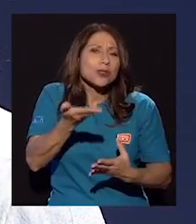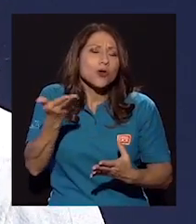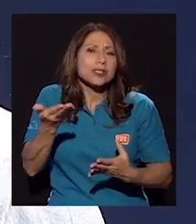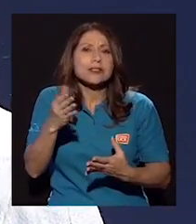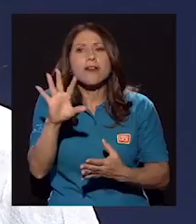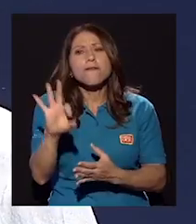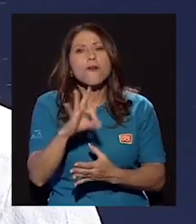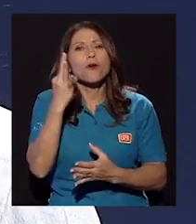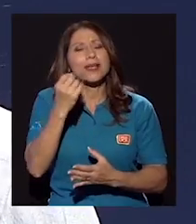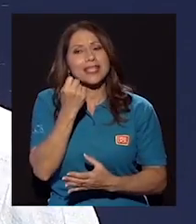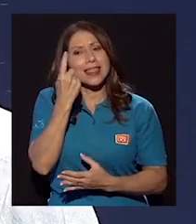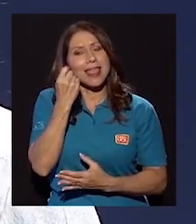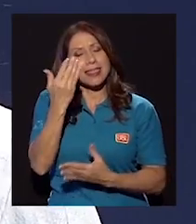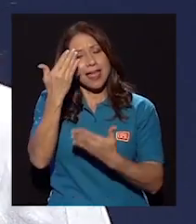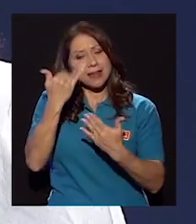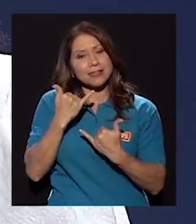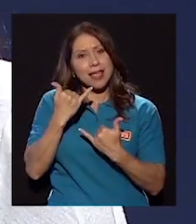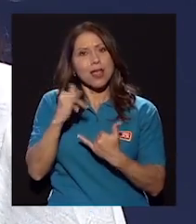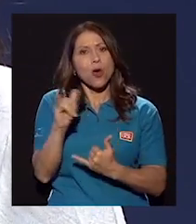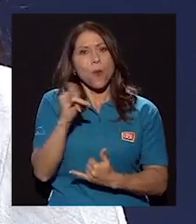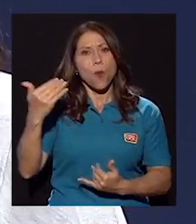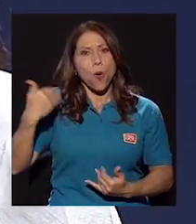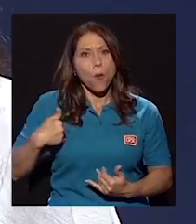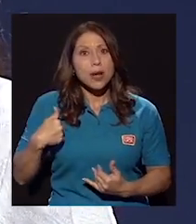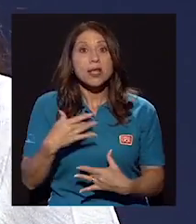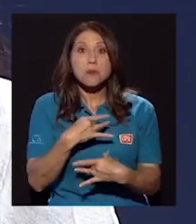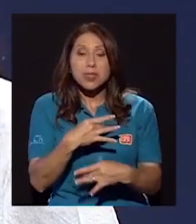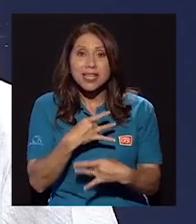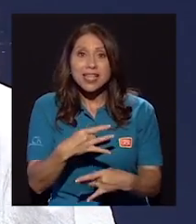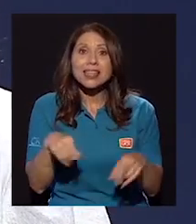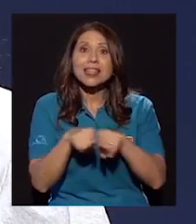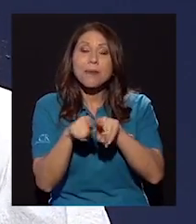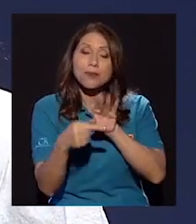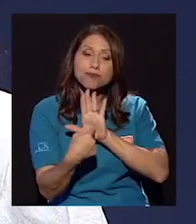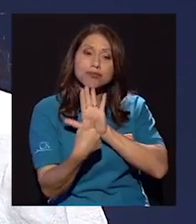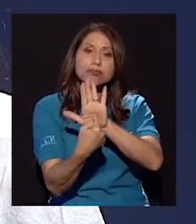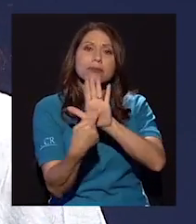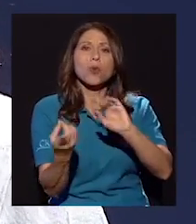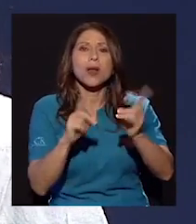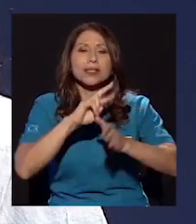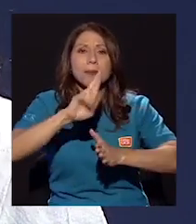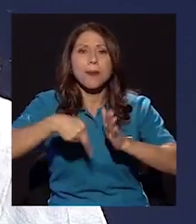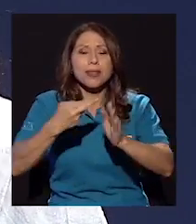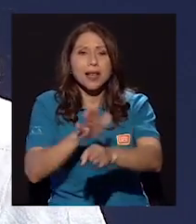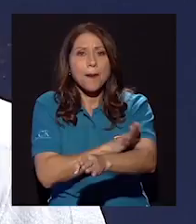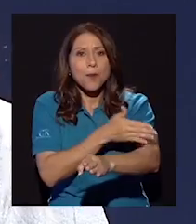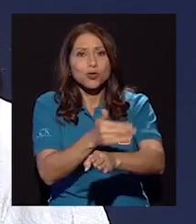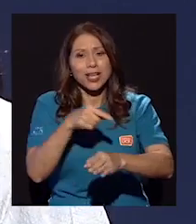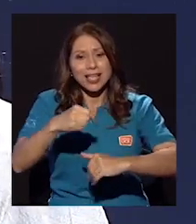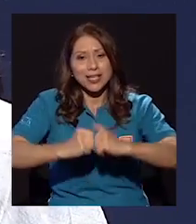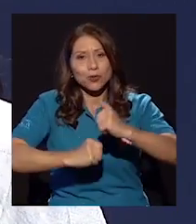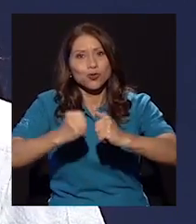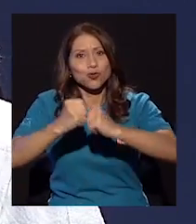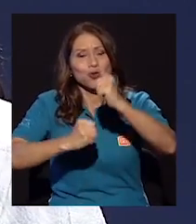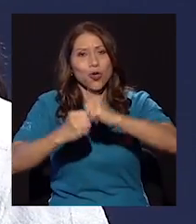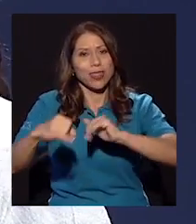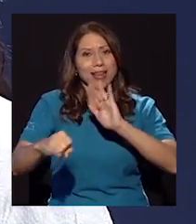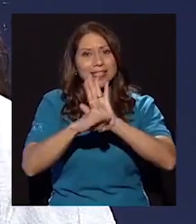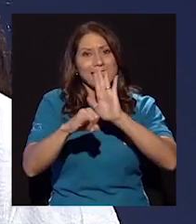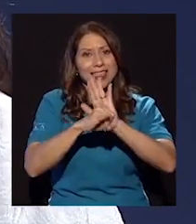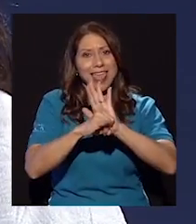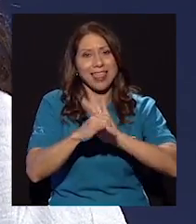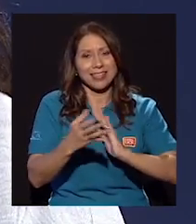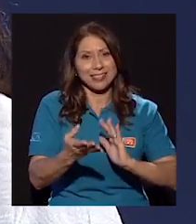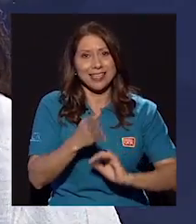y está resultando muy interesante y además está sacando muy a la luz el papel de la música en esa construcción de nuestras identidades que hablábamos al